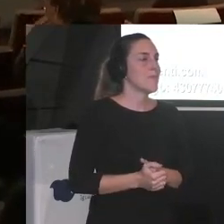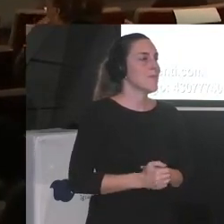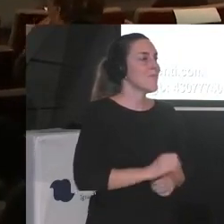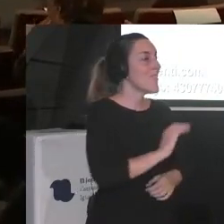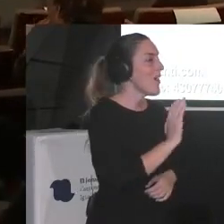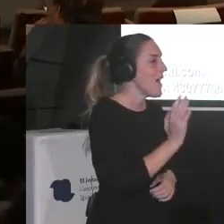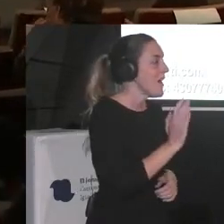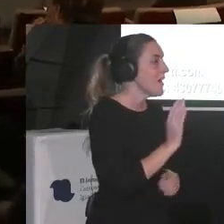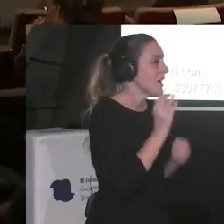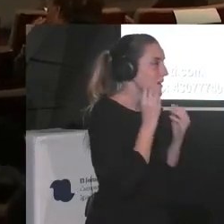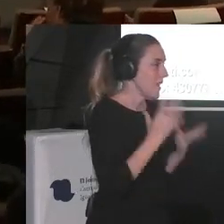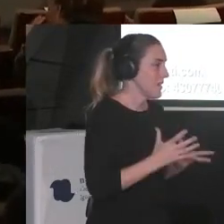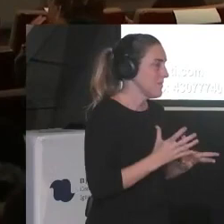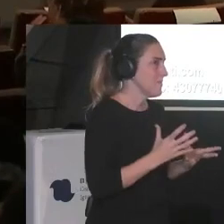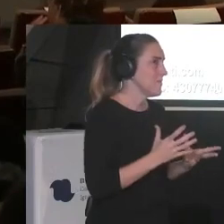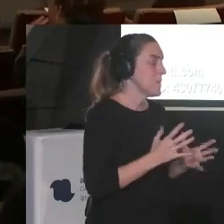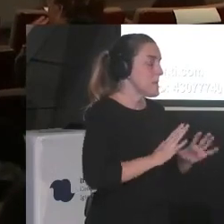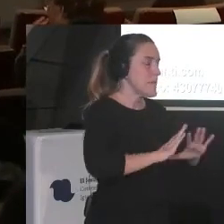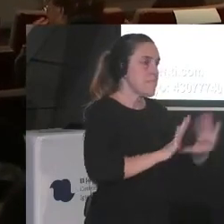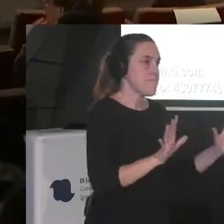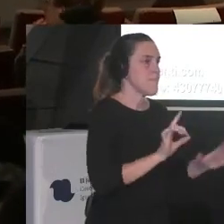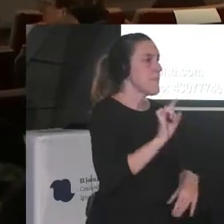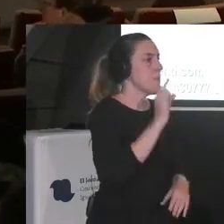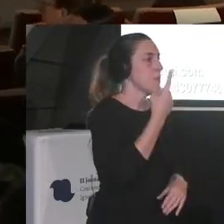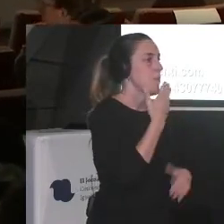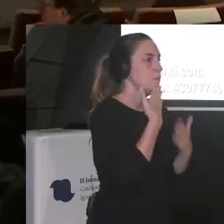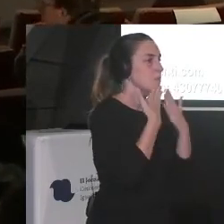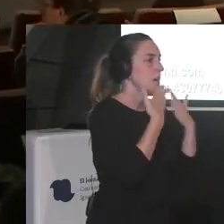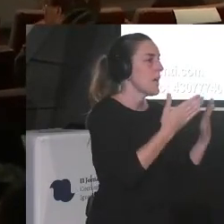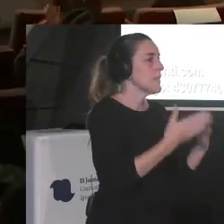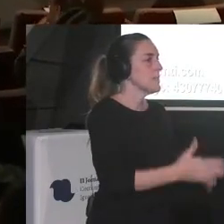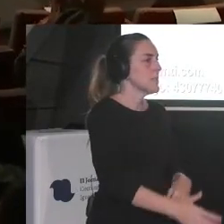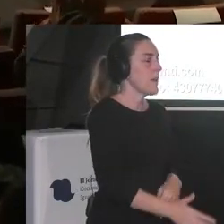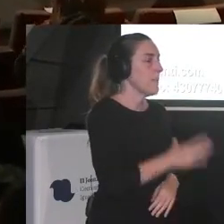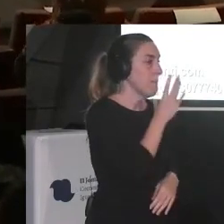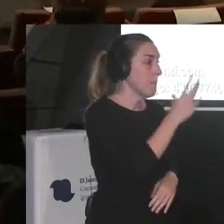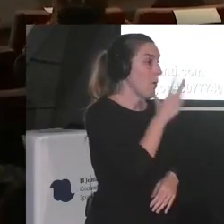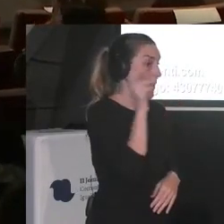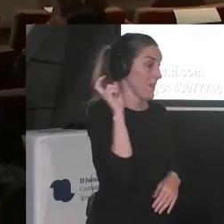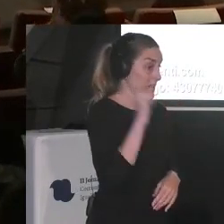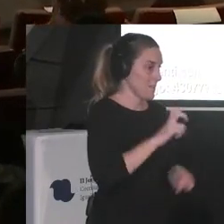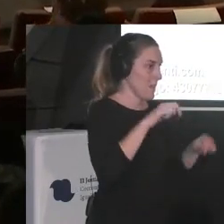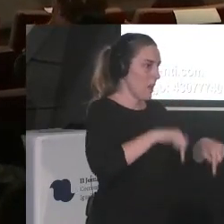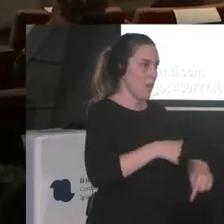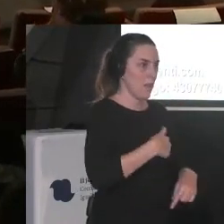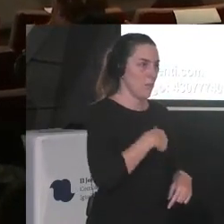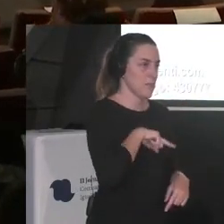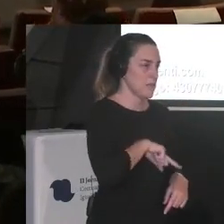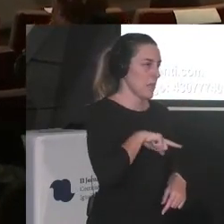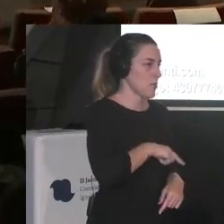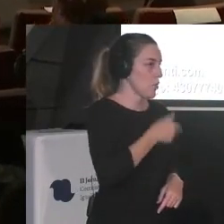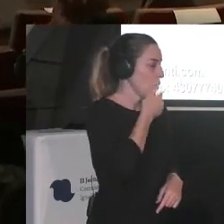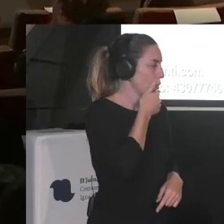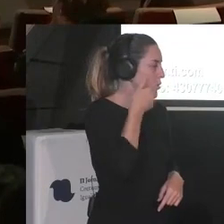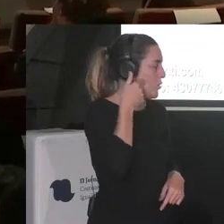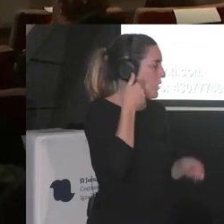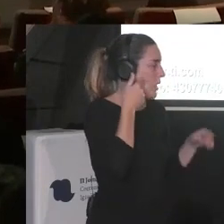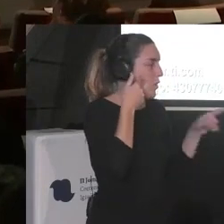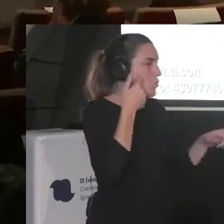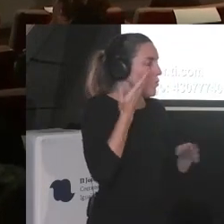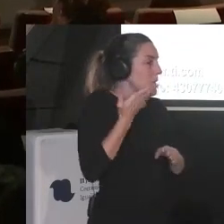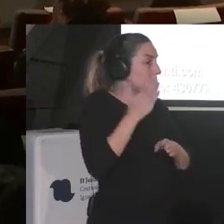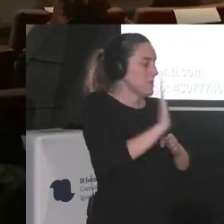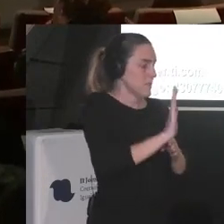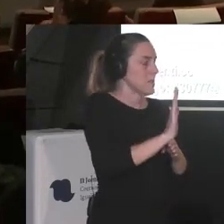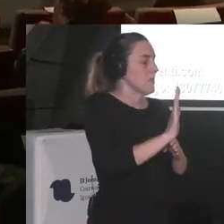hola ¿qué tal? nada lo primero muchas gracias por haber asistido aquí me siento orgullosa que seas representación